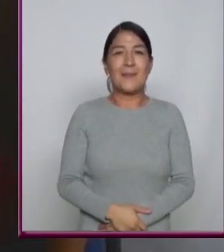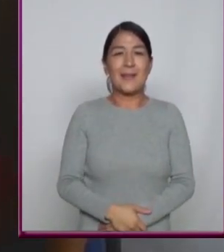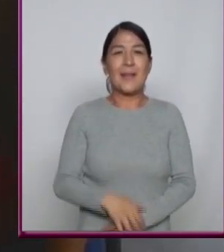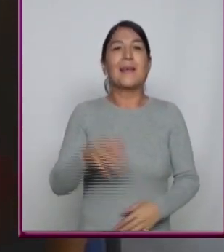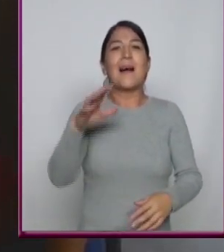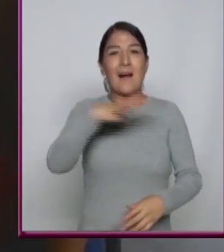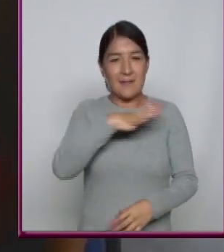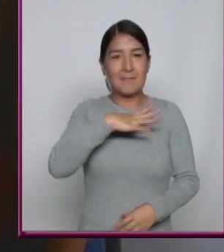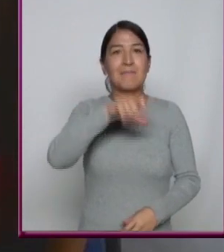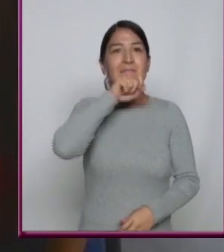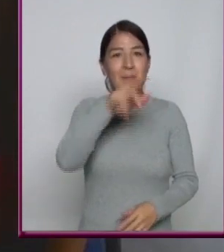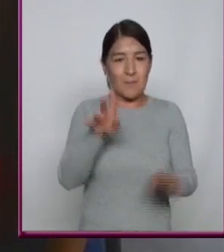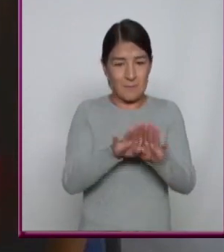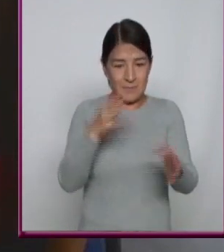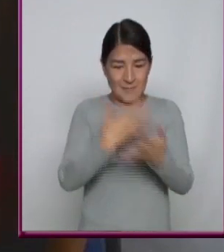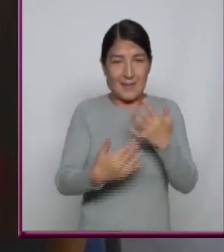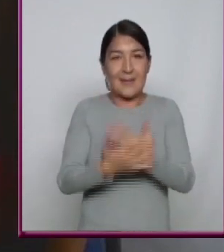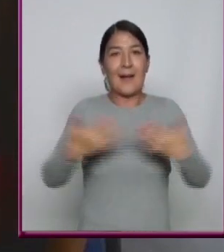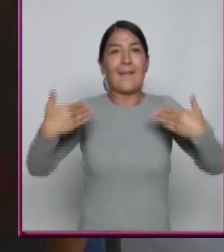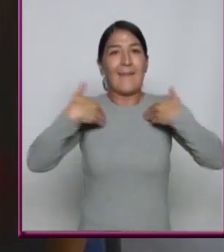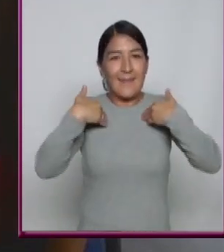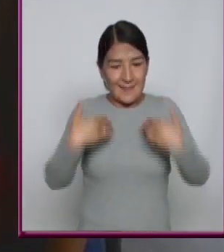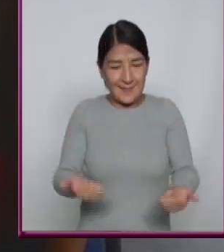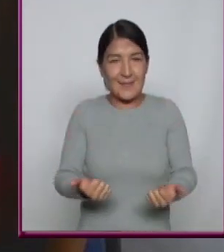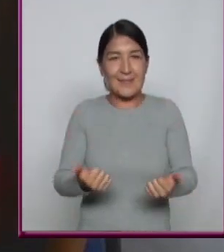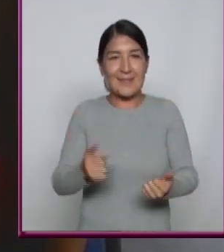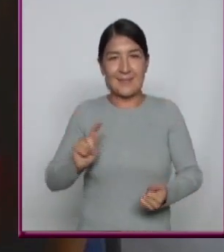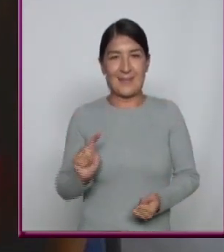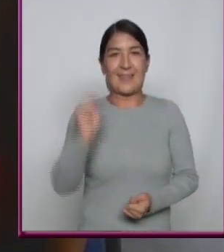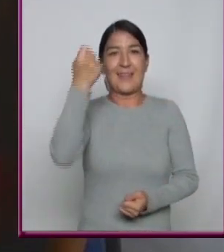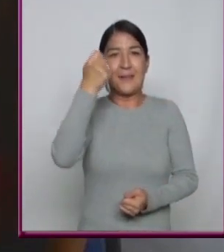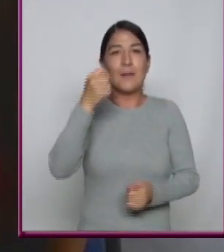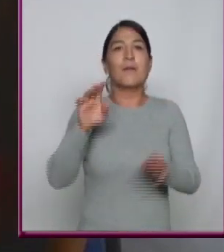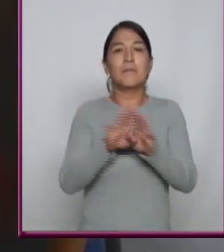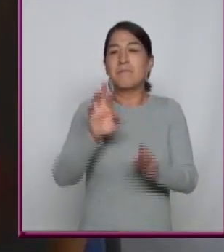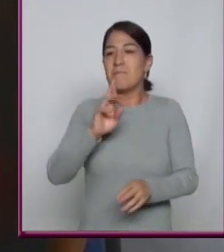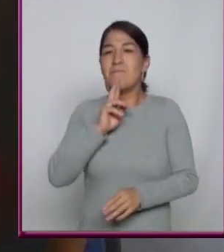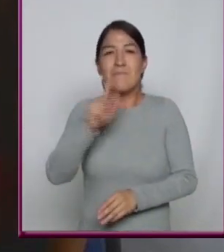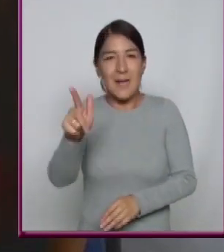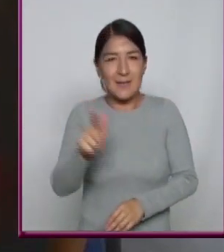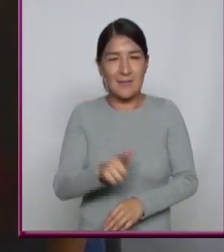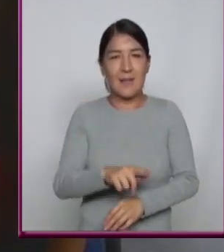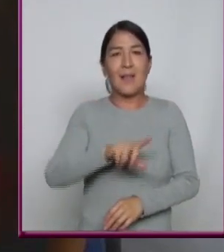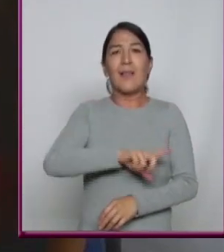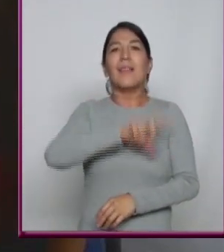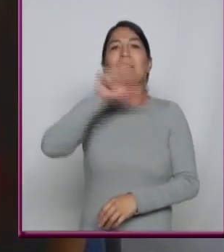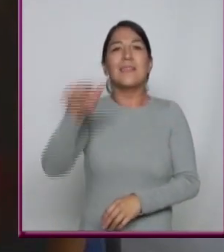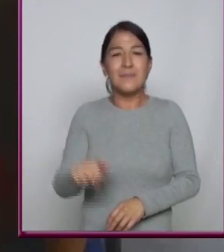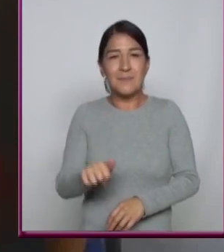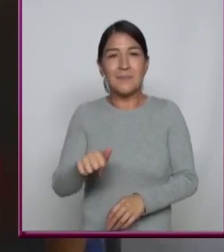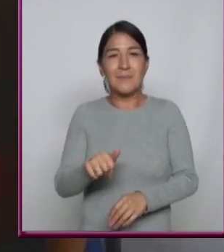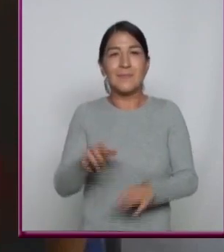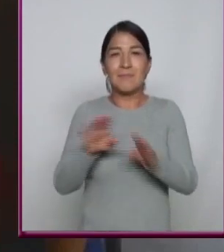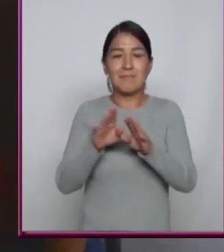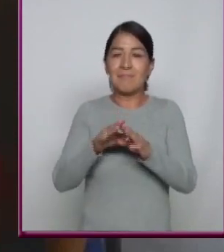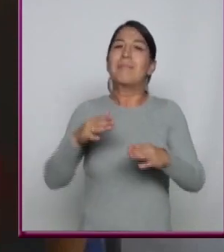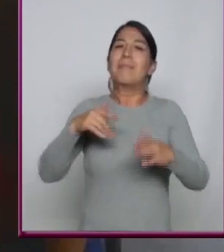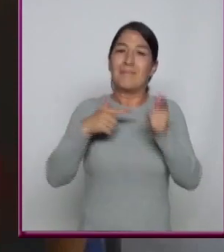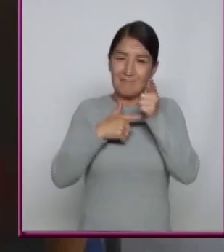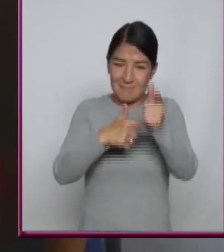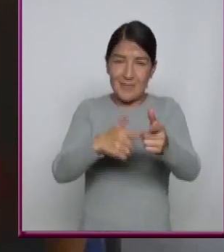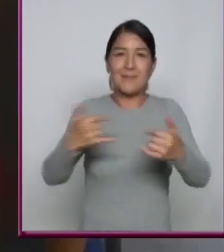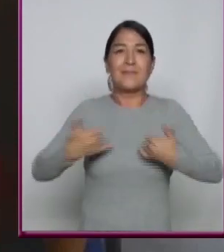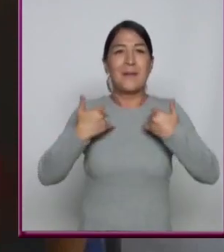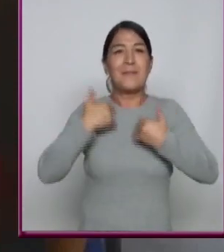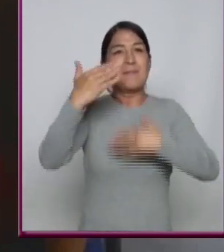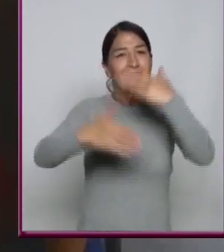está En sus manos El entender Esa tecnología Y mejorarla Después En generaciones Posteriores